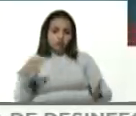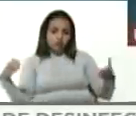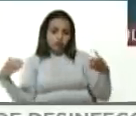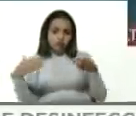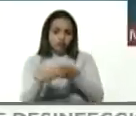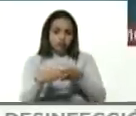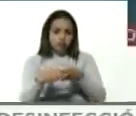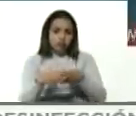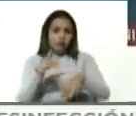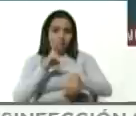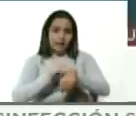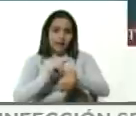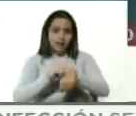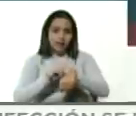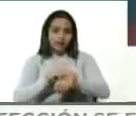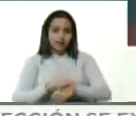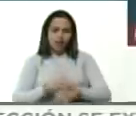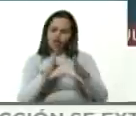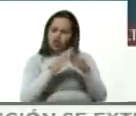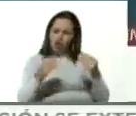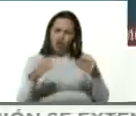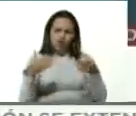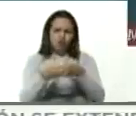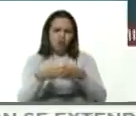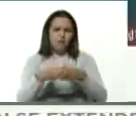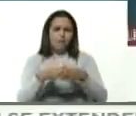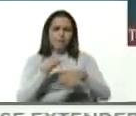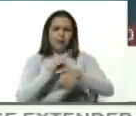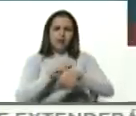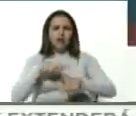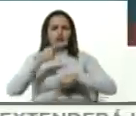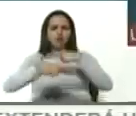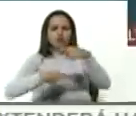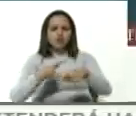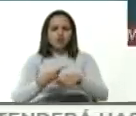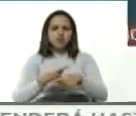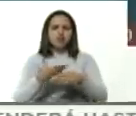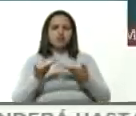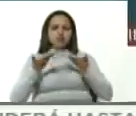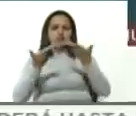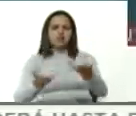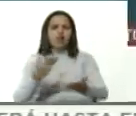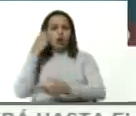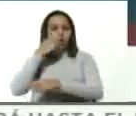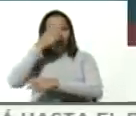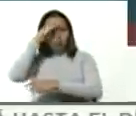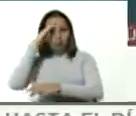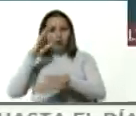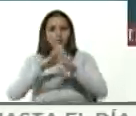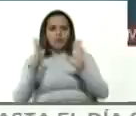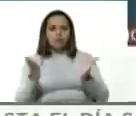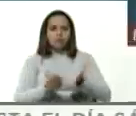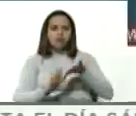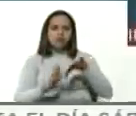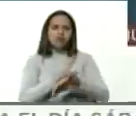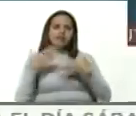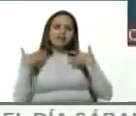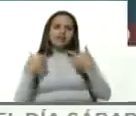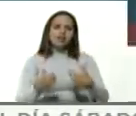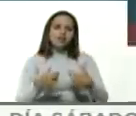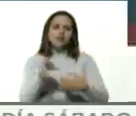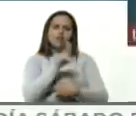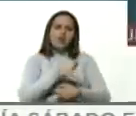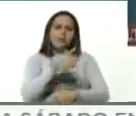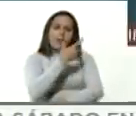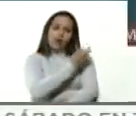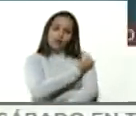Henry Reeve, pero todas las brigadas y todos los procesos que Cuba le ha aportado al mundo en materia de salud, incluso con vacunas contra